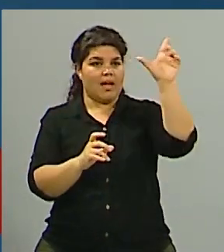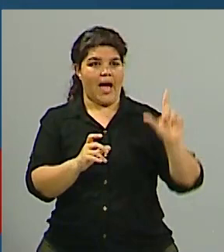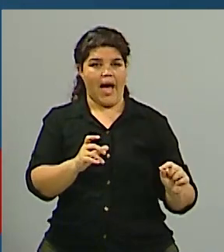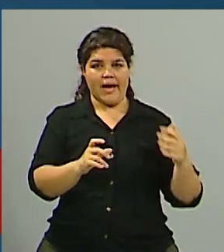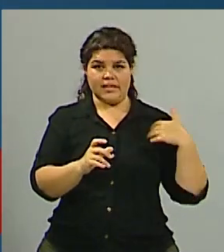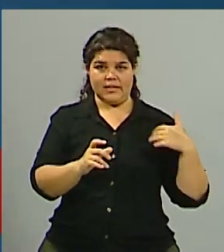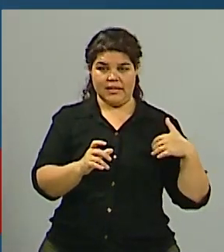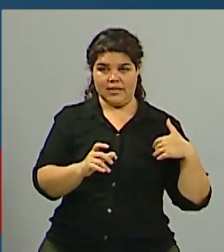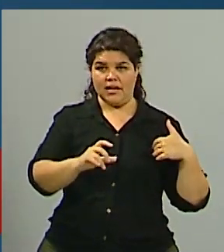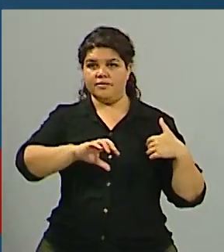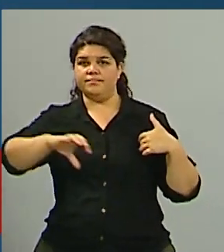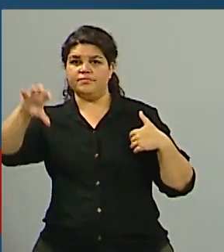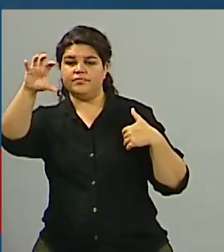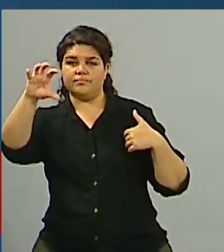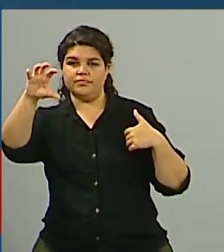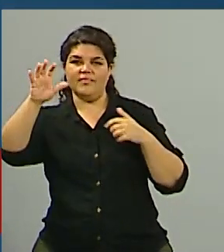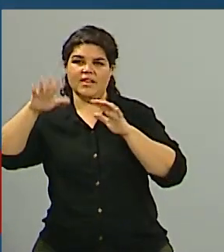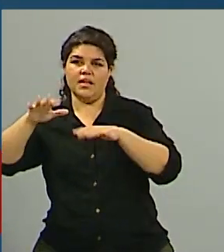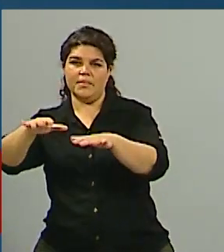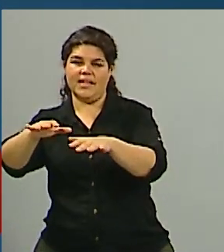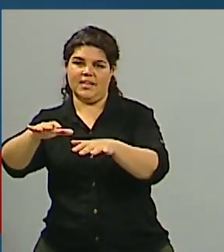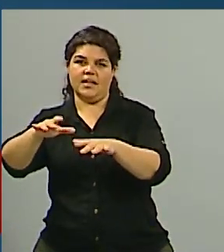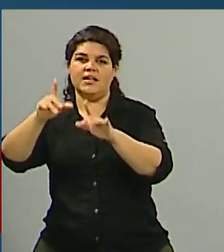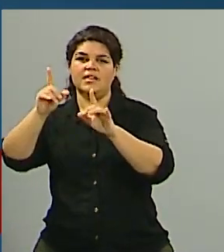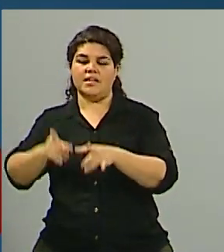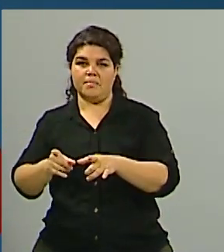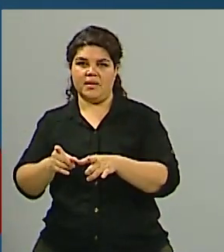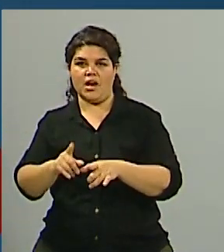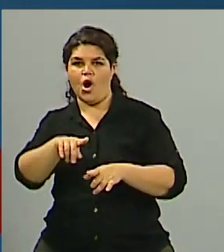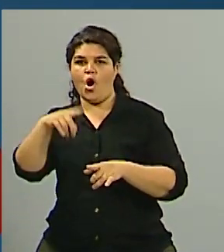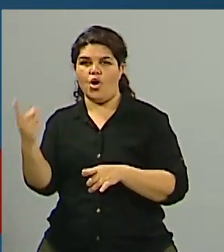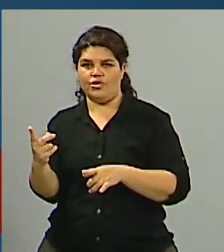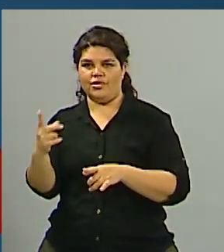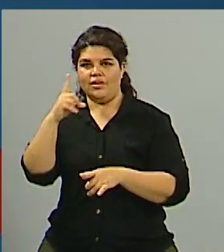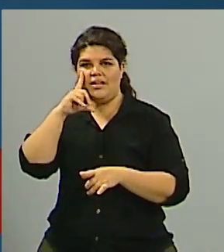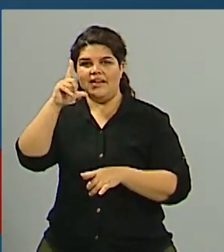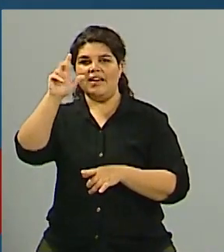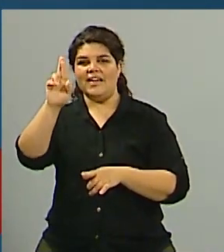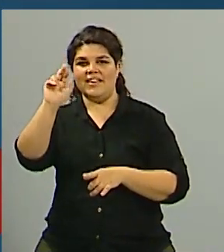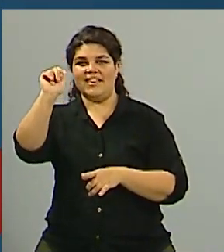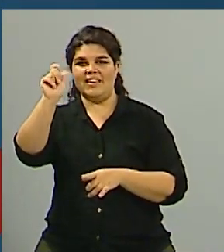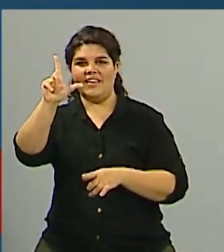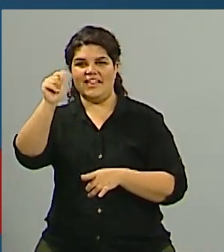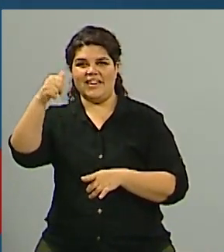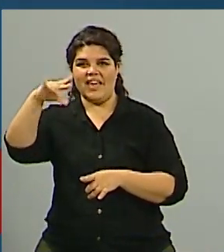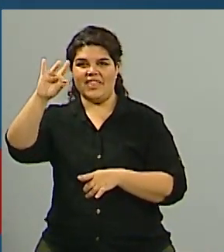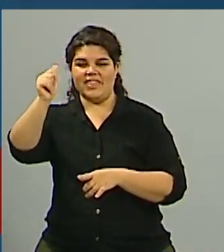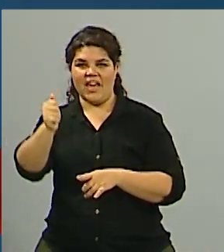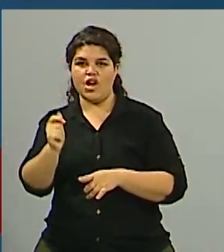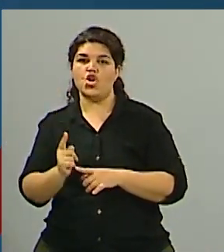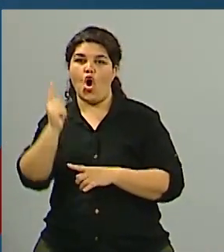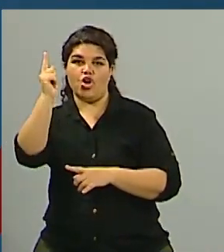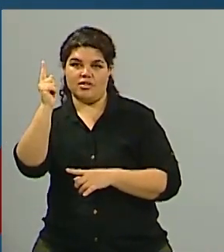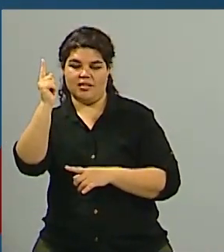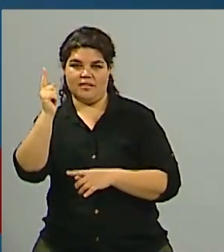Reino Unido de Gran Bretaña, Irlanda del Norte. Por lo tanto, esta pretensión de que haya una tercera parte,